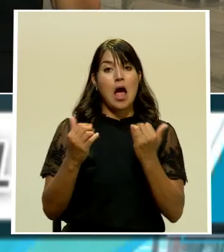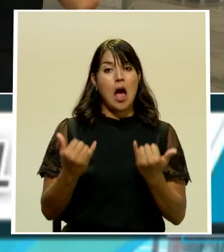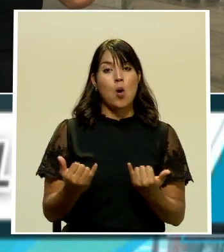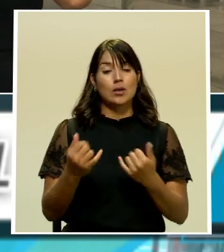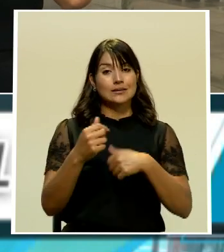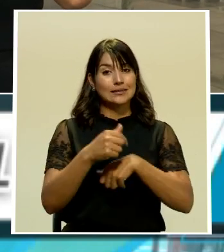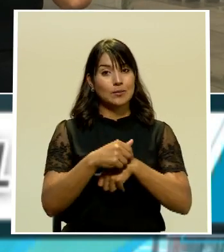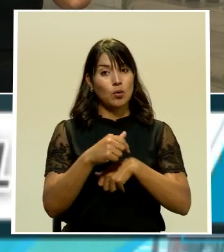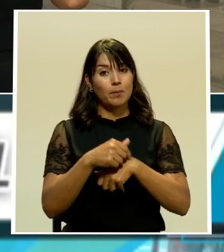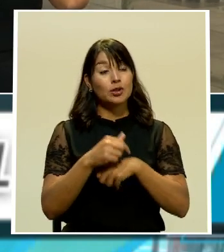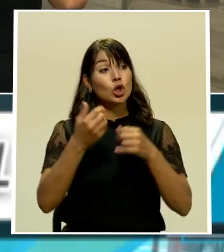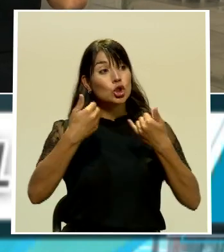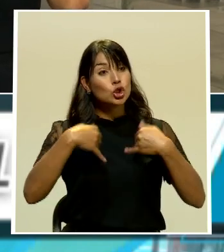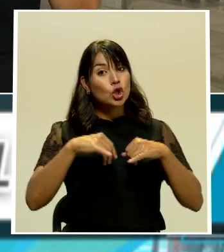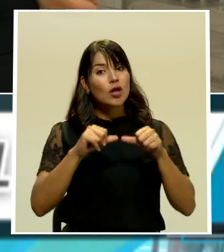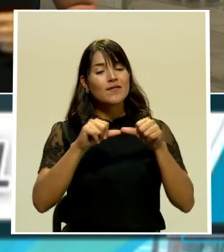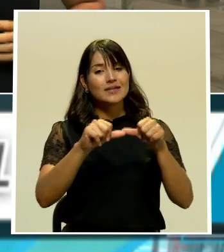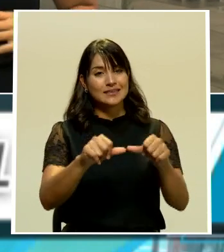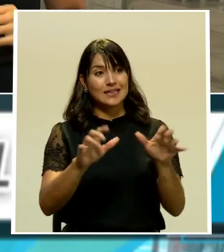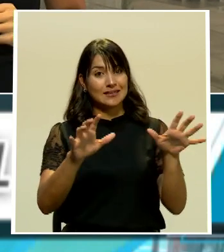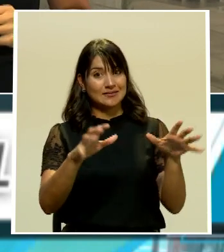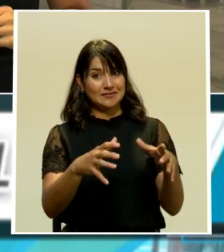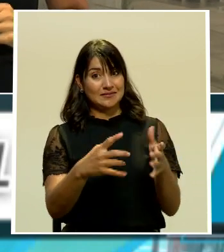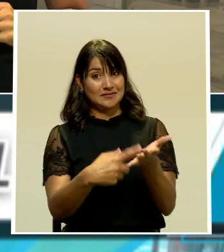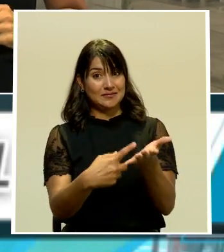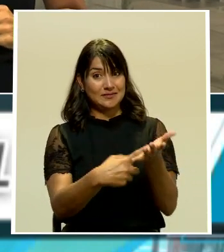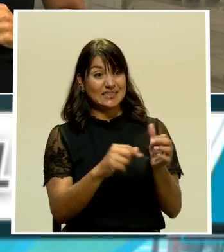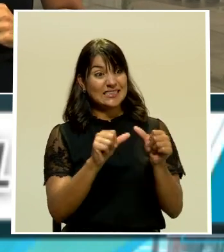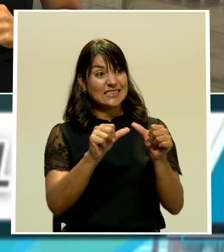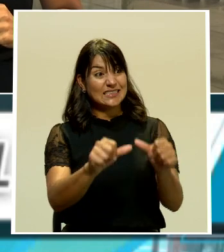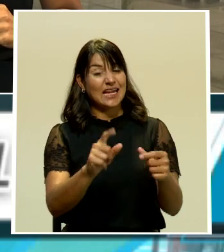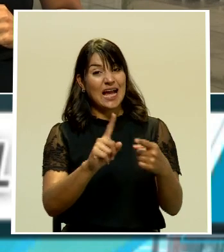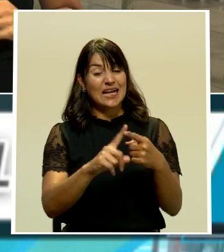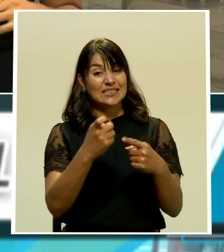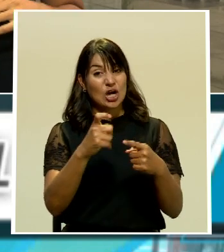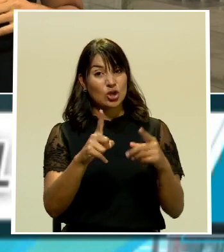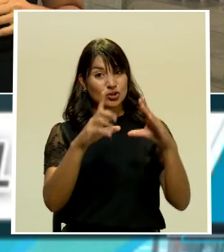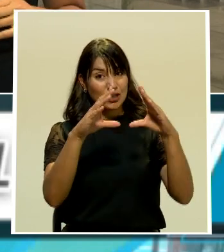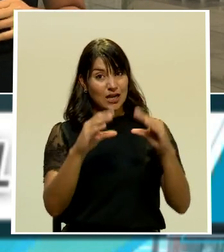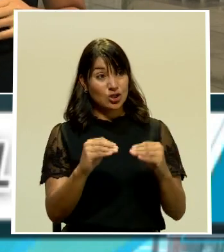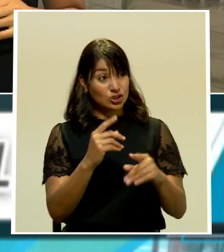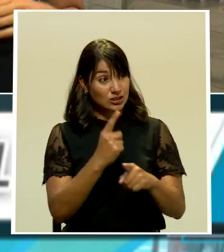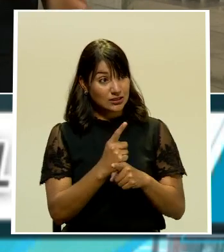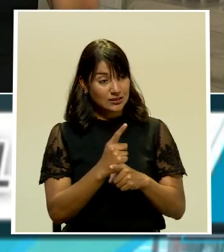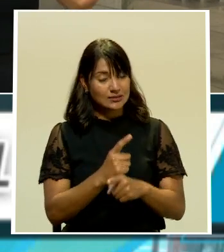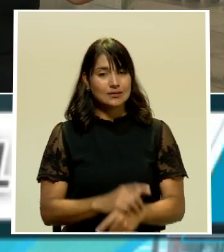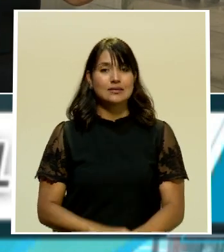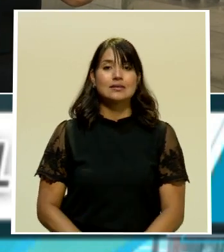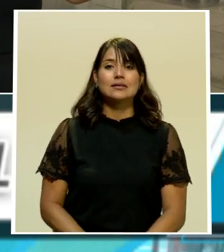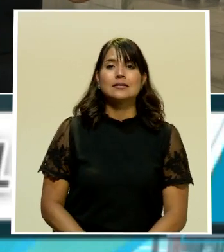momento están todavía reunidos y van a continuar así hasta las 11 de la noche, ¿es correcto?